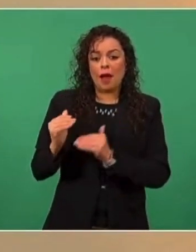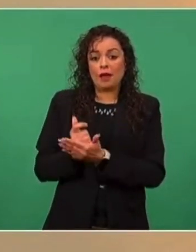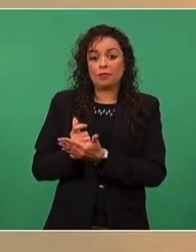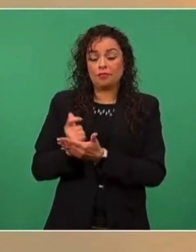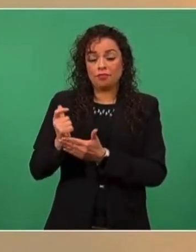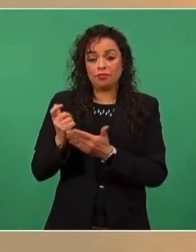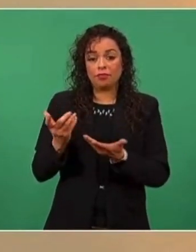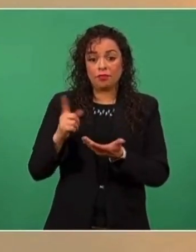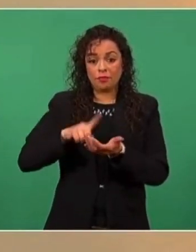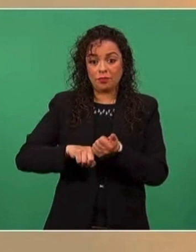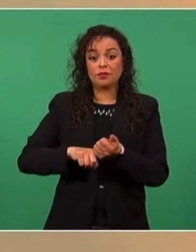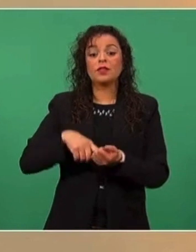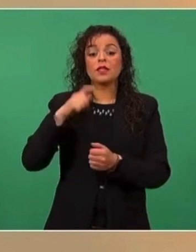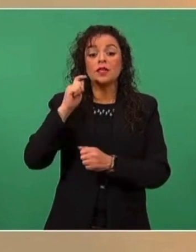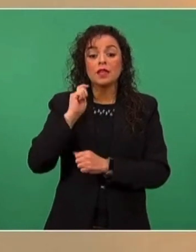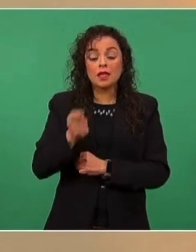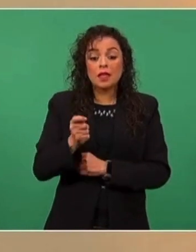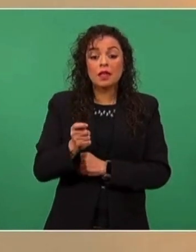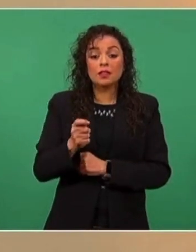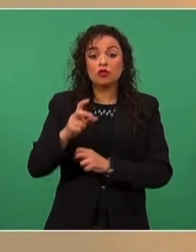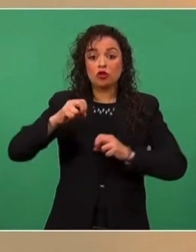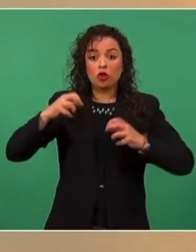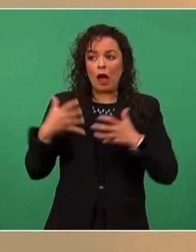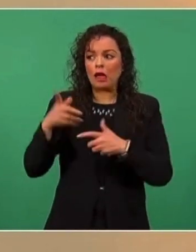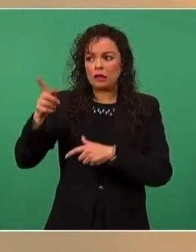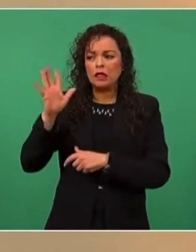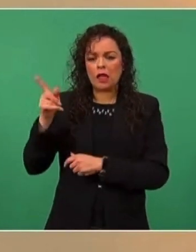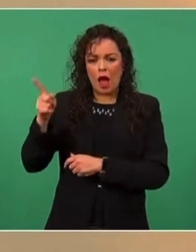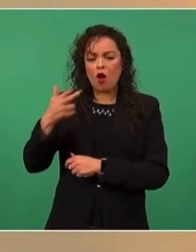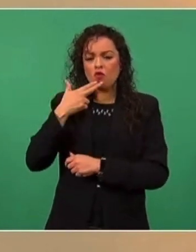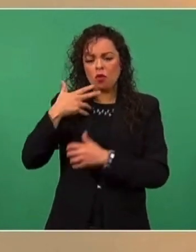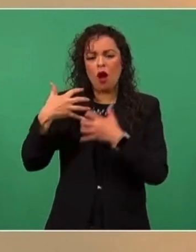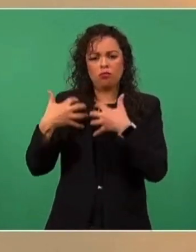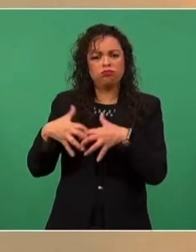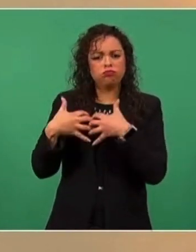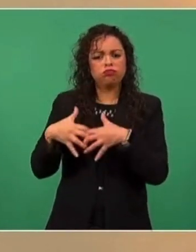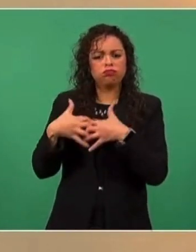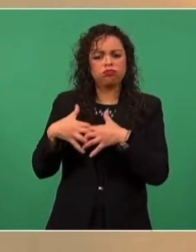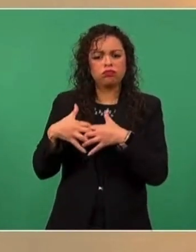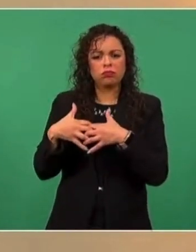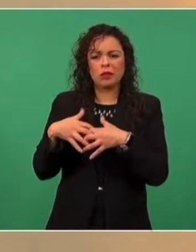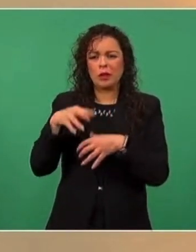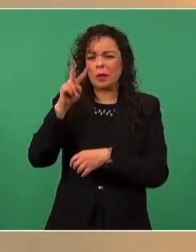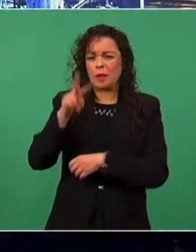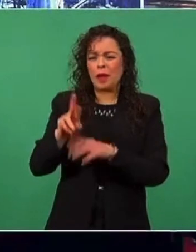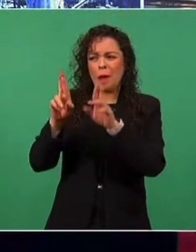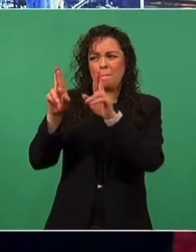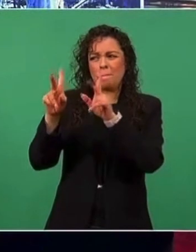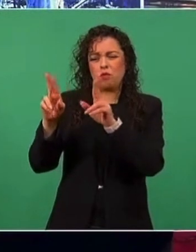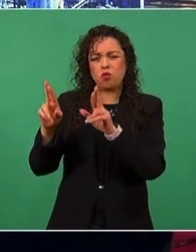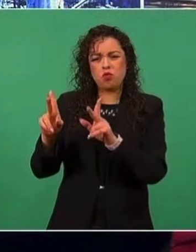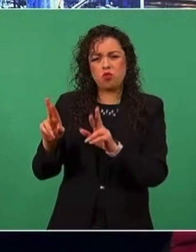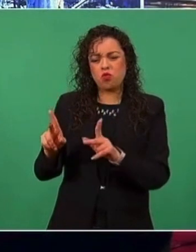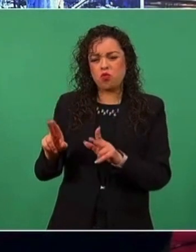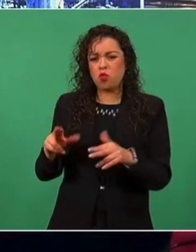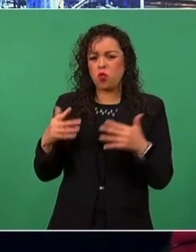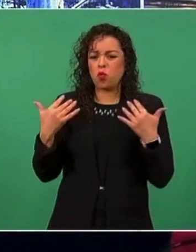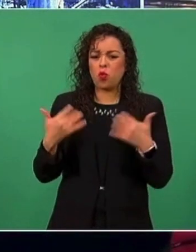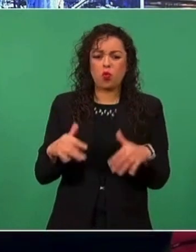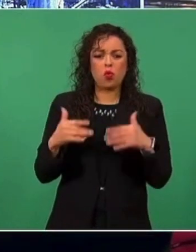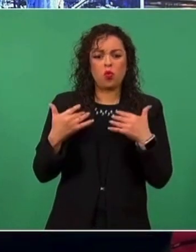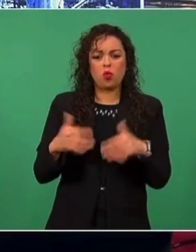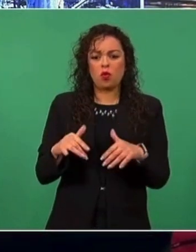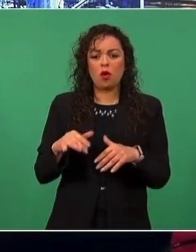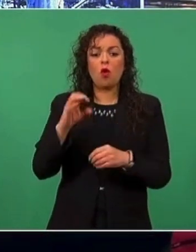aún y cuando las plantas estaban en operación, las condiciones eran deplorables o son todavía